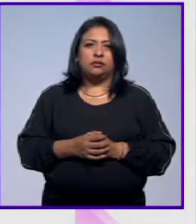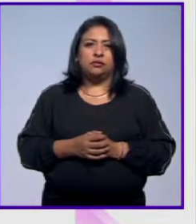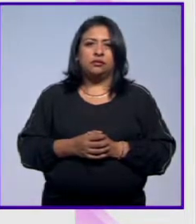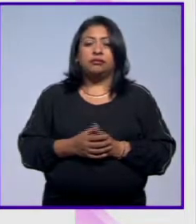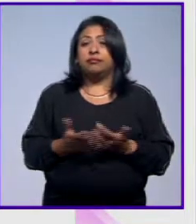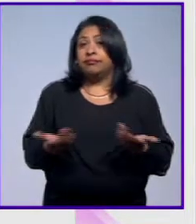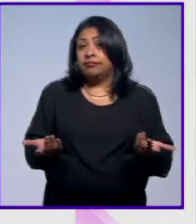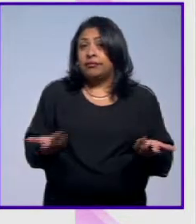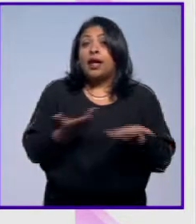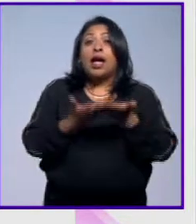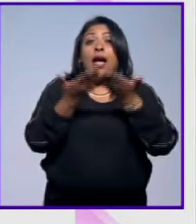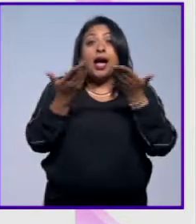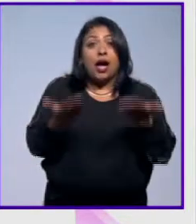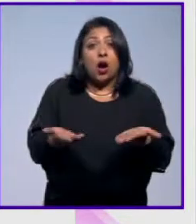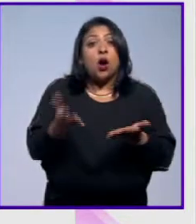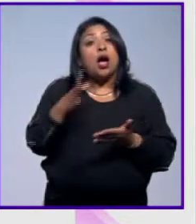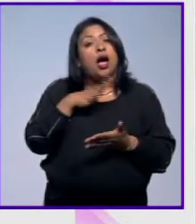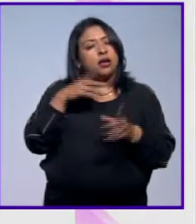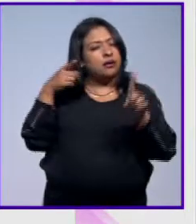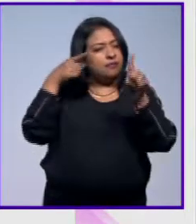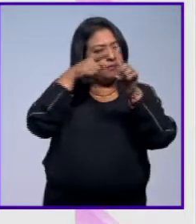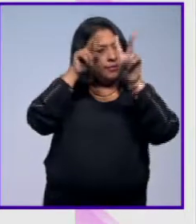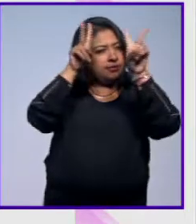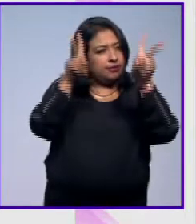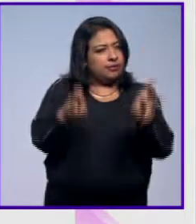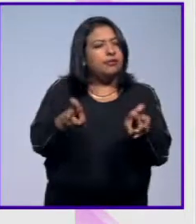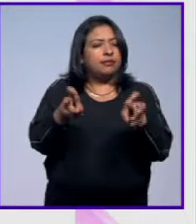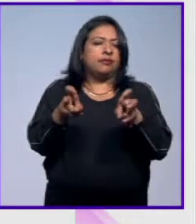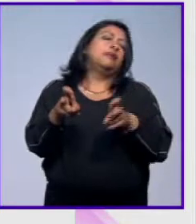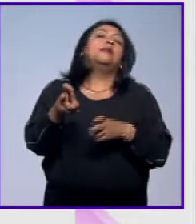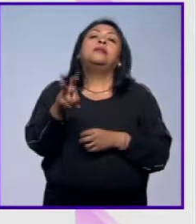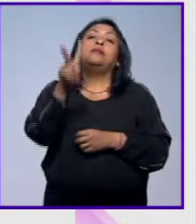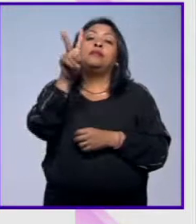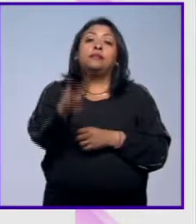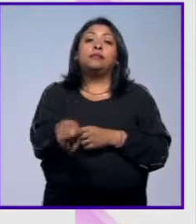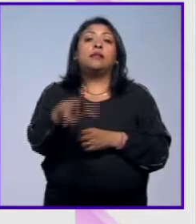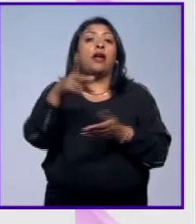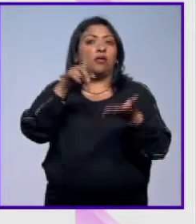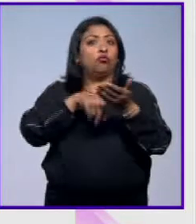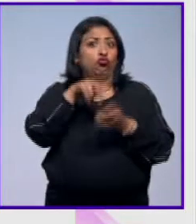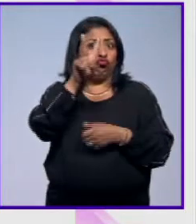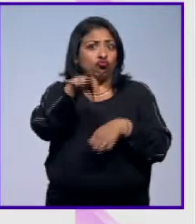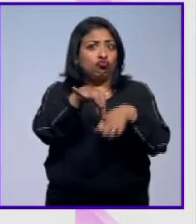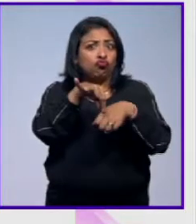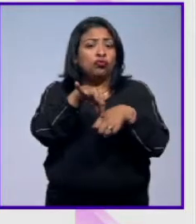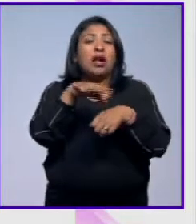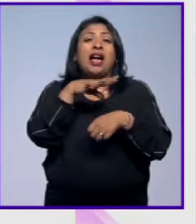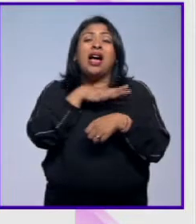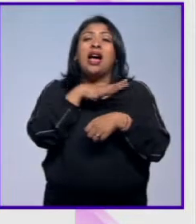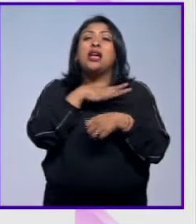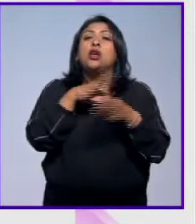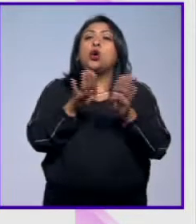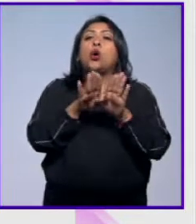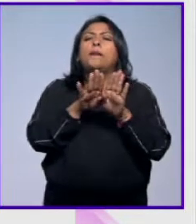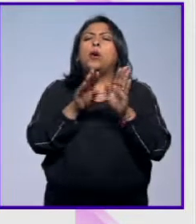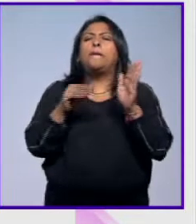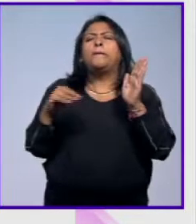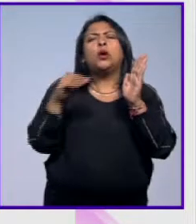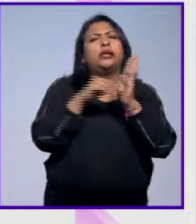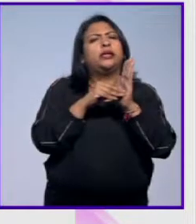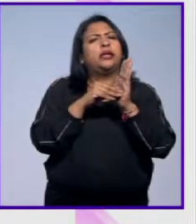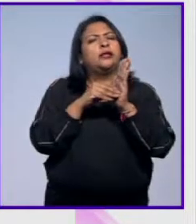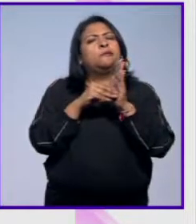Bueno y ahora vamos con un asunto que desde luego está en la realidad pero que ha generado una pieza